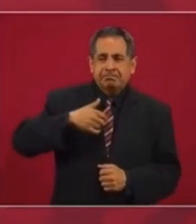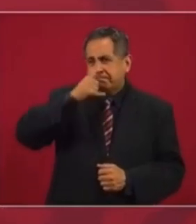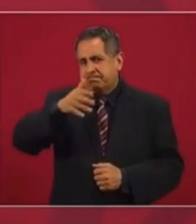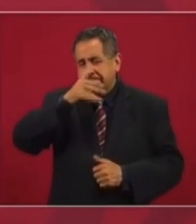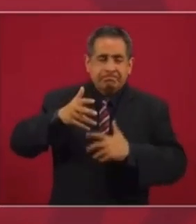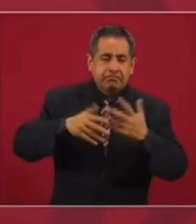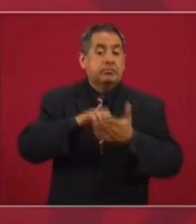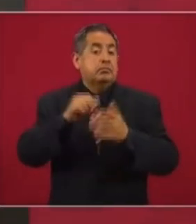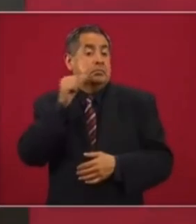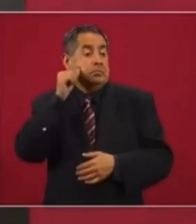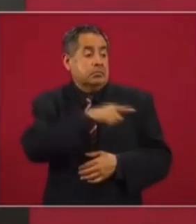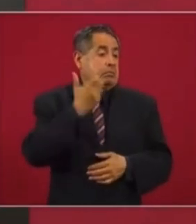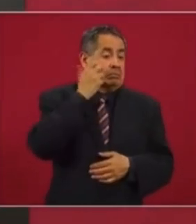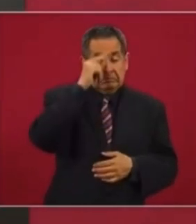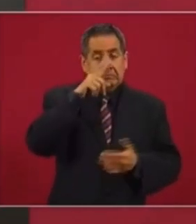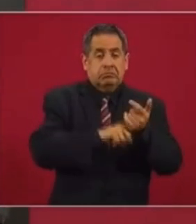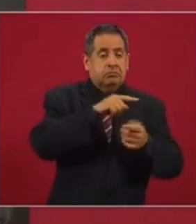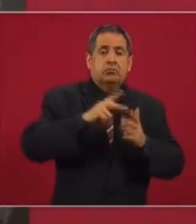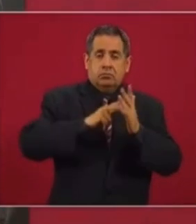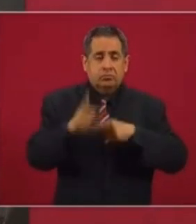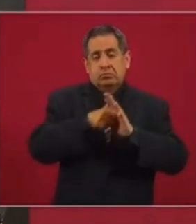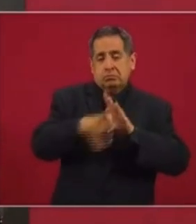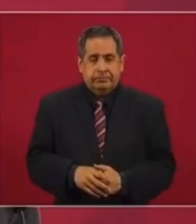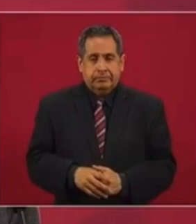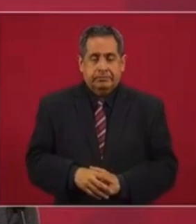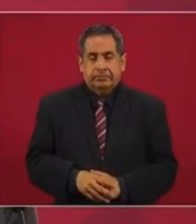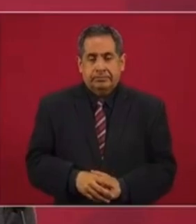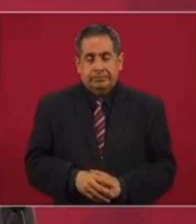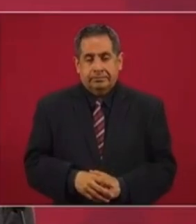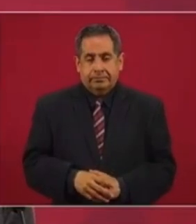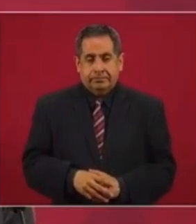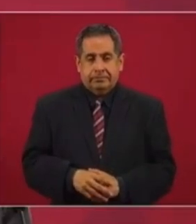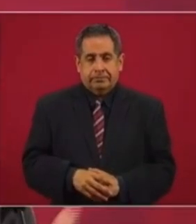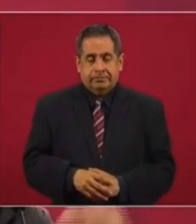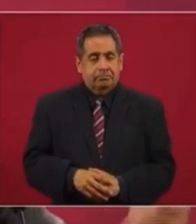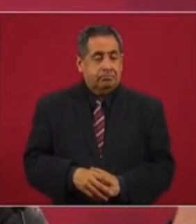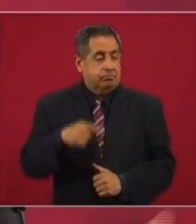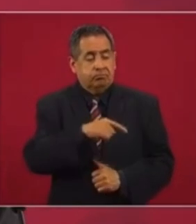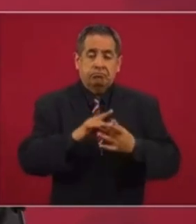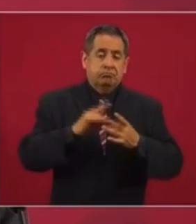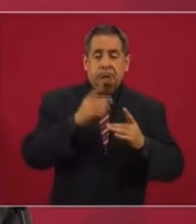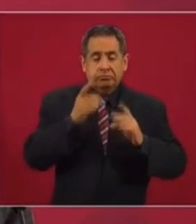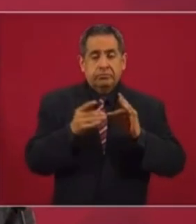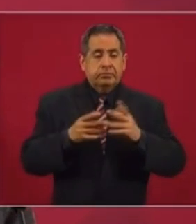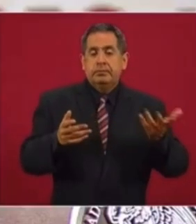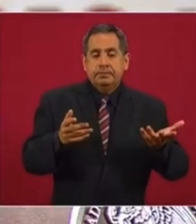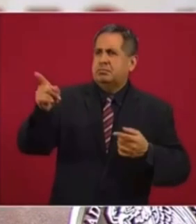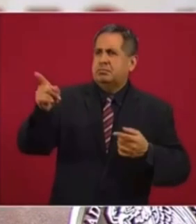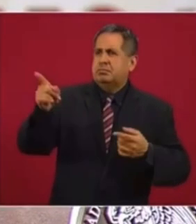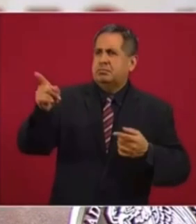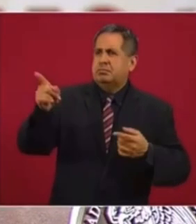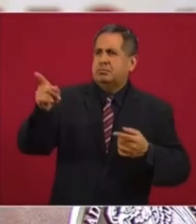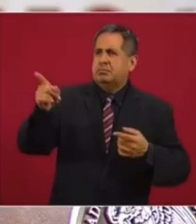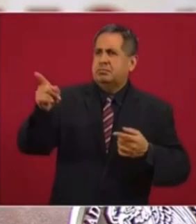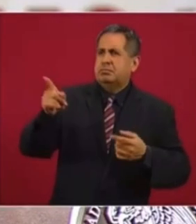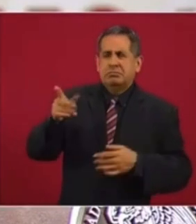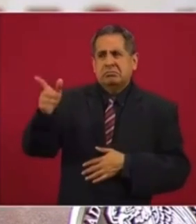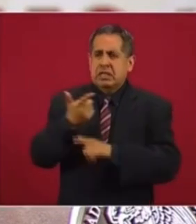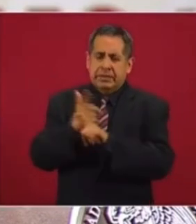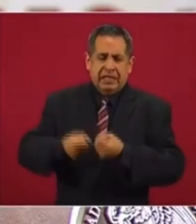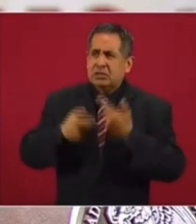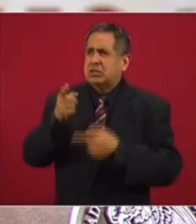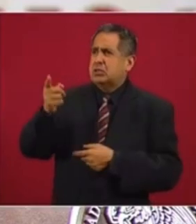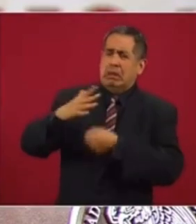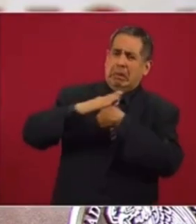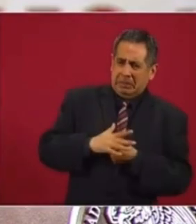Ayer los intelectuales orgánicos sacaron otro desplegado, hablando de que se afecta la libertad de expresión.